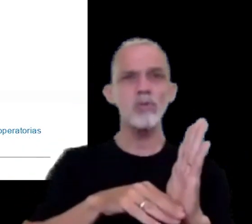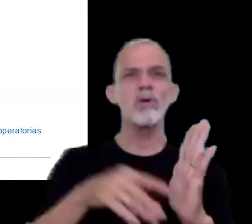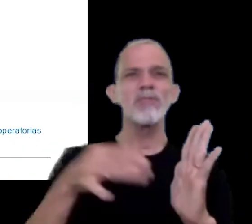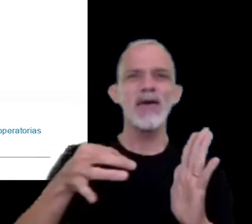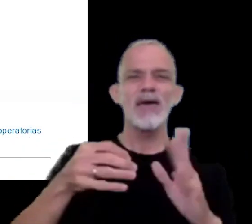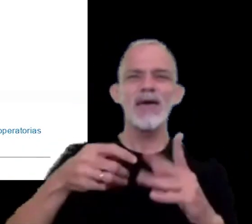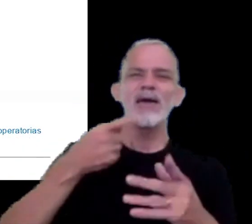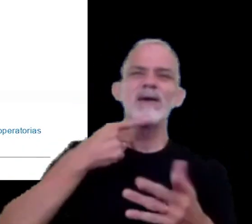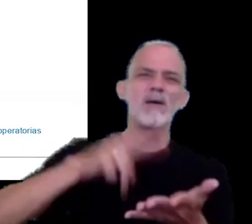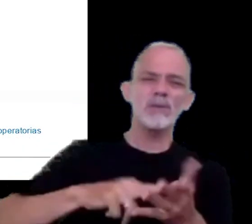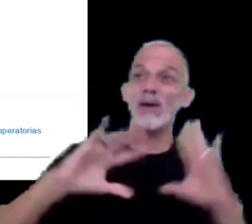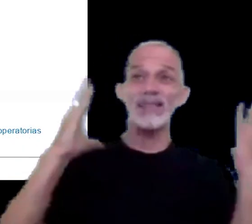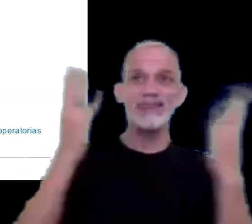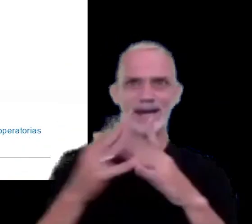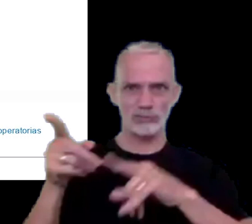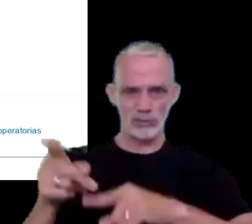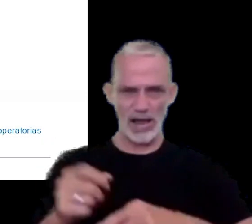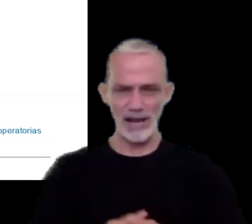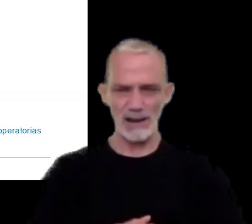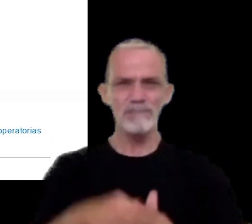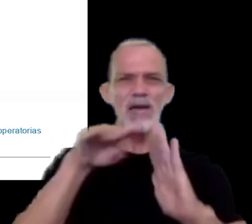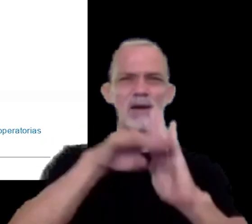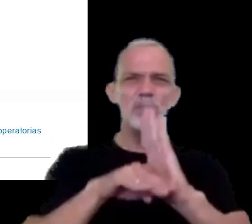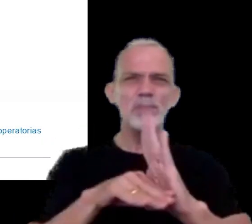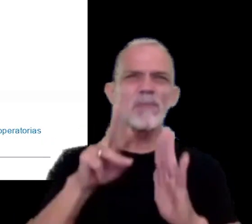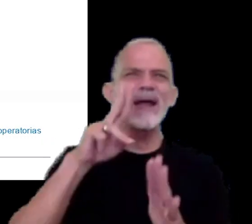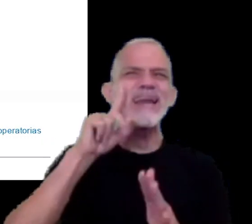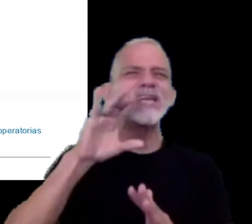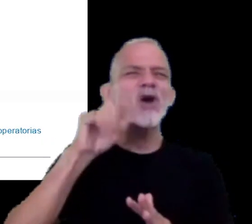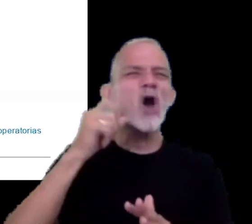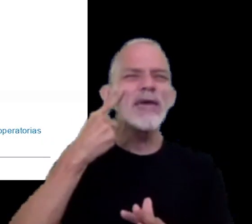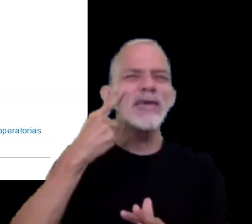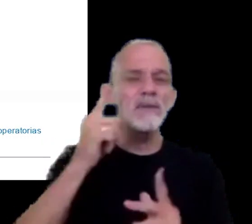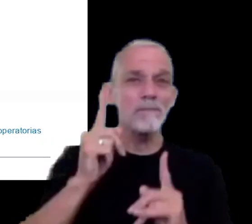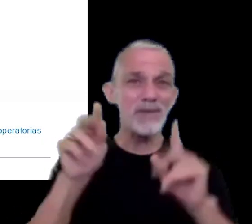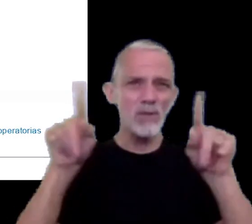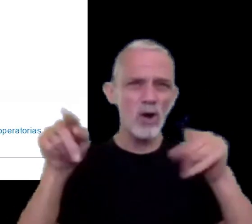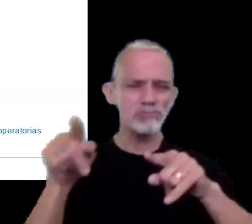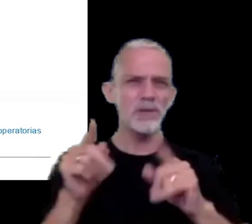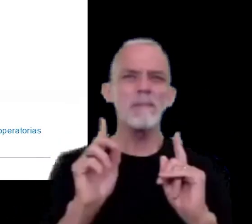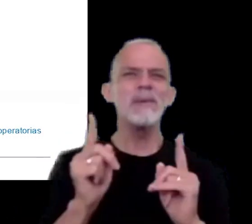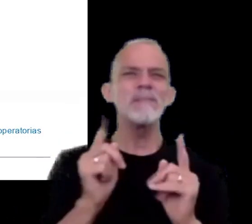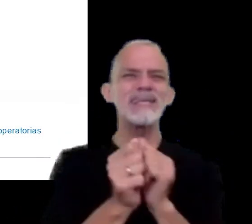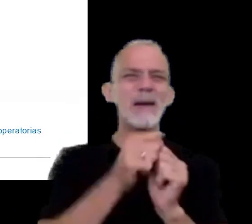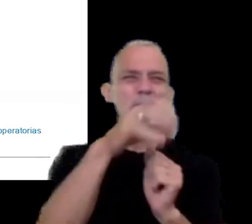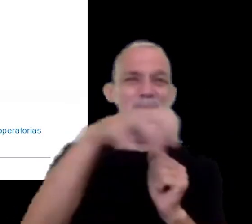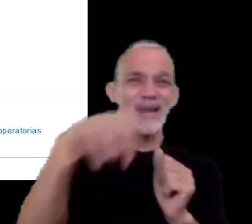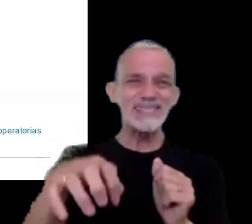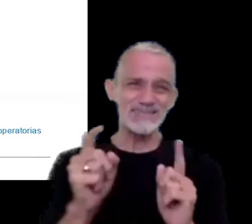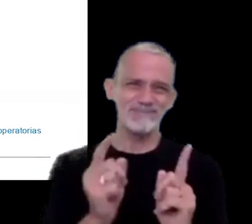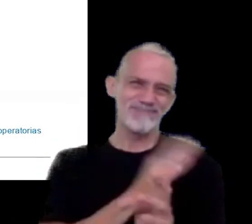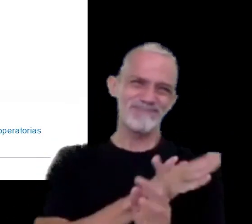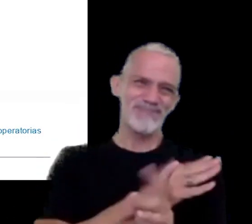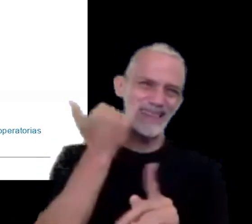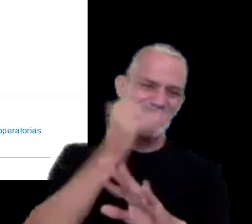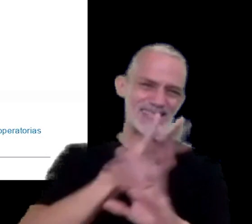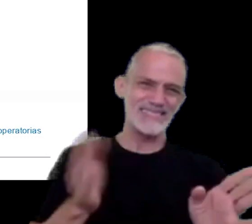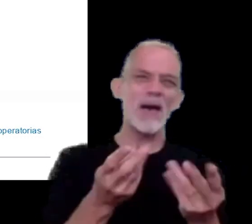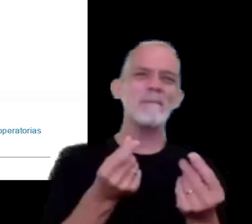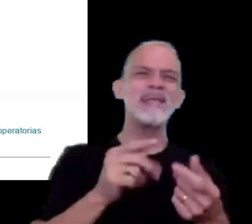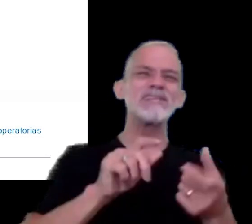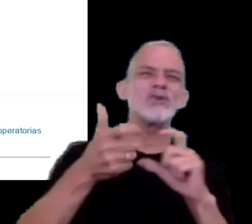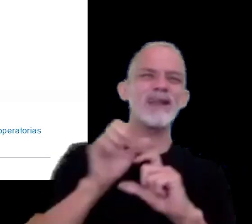este régimen tiene como alcance básicamente las mismas empresas que están alcanzadas por precio de